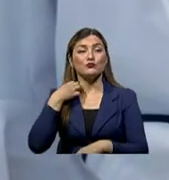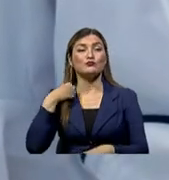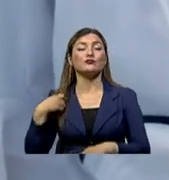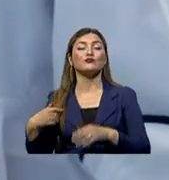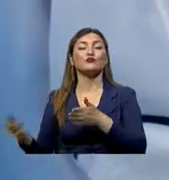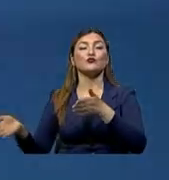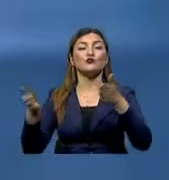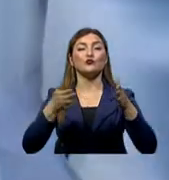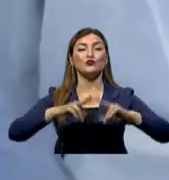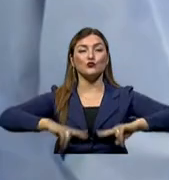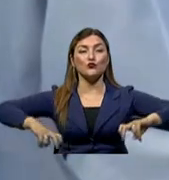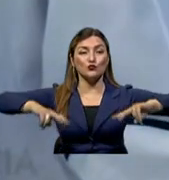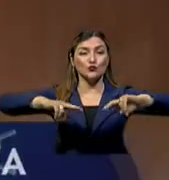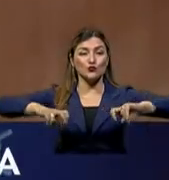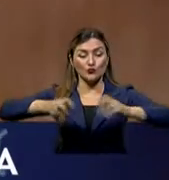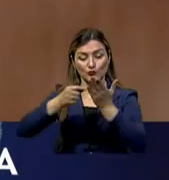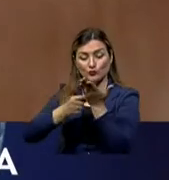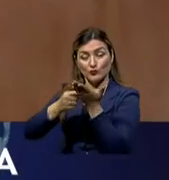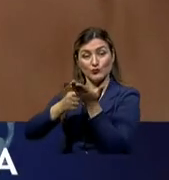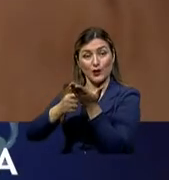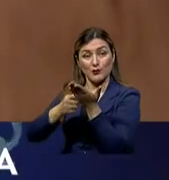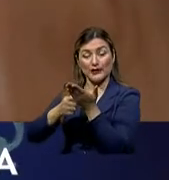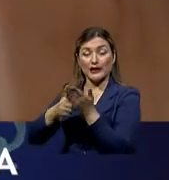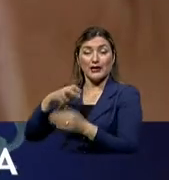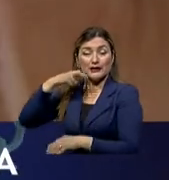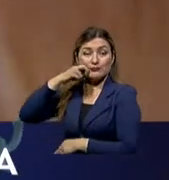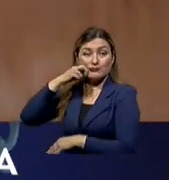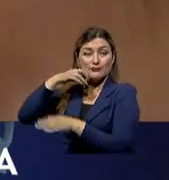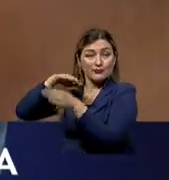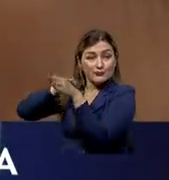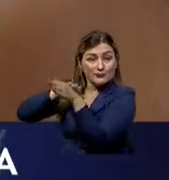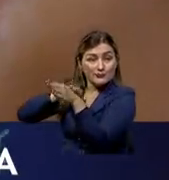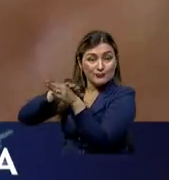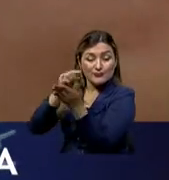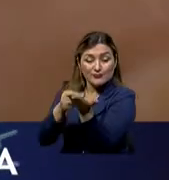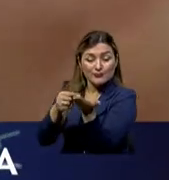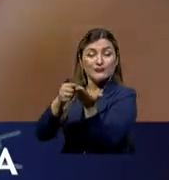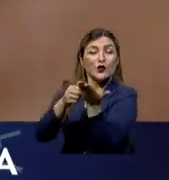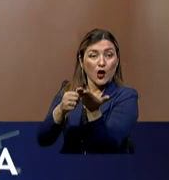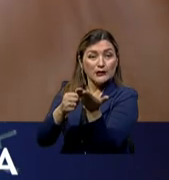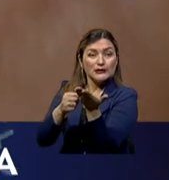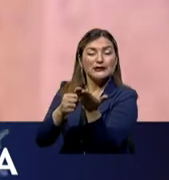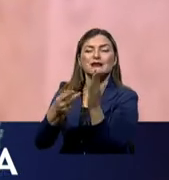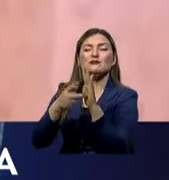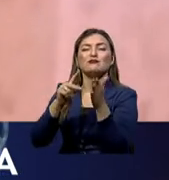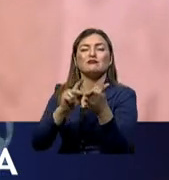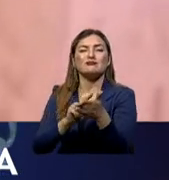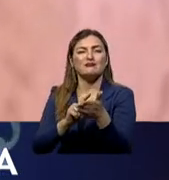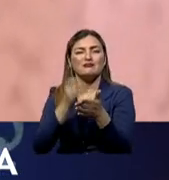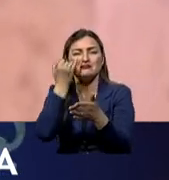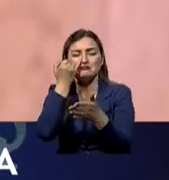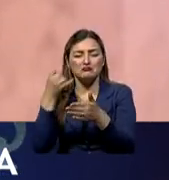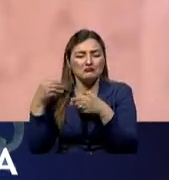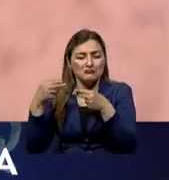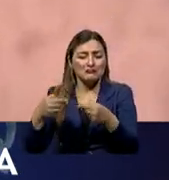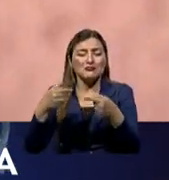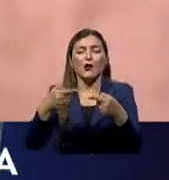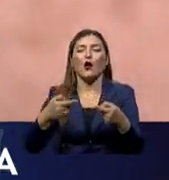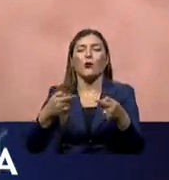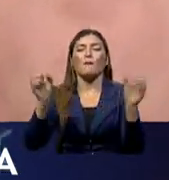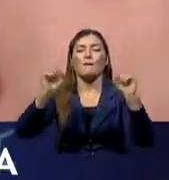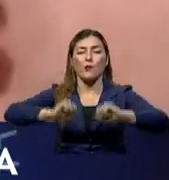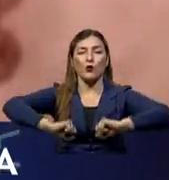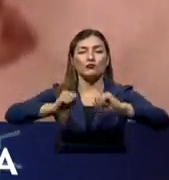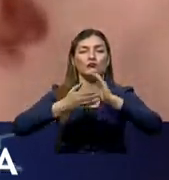Investigaciones revelan que ser genéticamente mestizos nos hace portadores de genes caucásicos, susceptibles a padecerlo. Al igual que